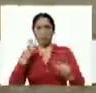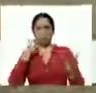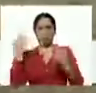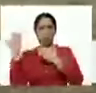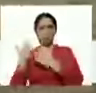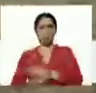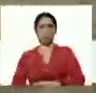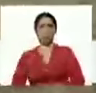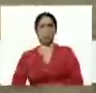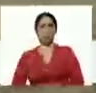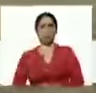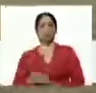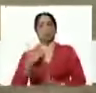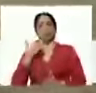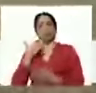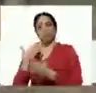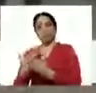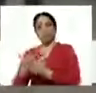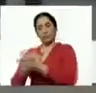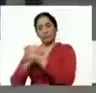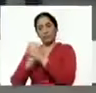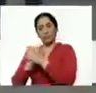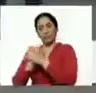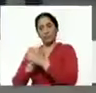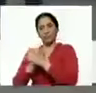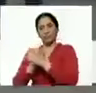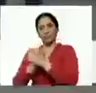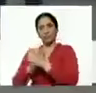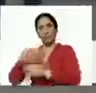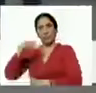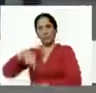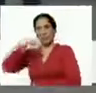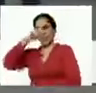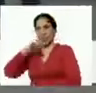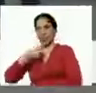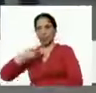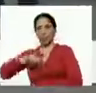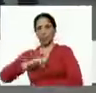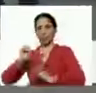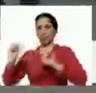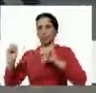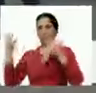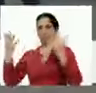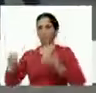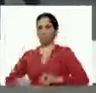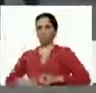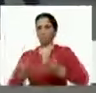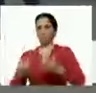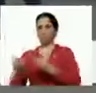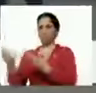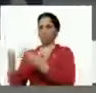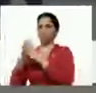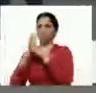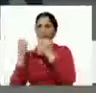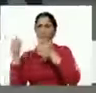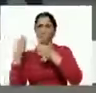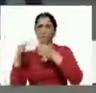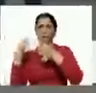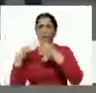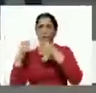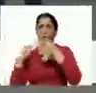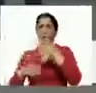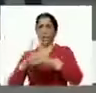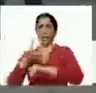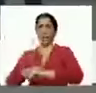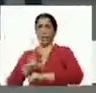gracias paisano este año hemos logrado entregar todos los insumos a